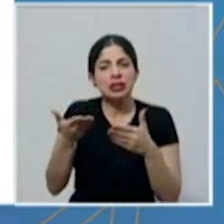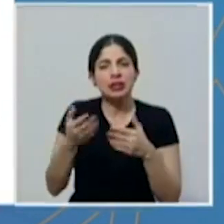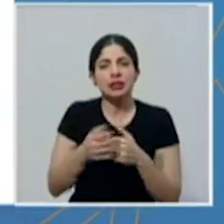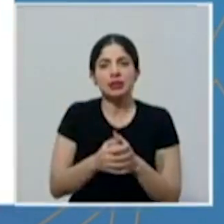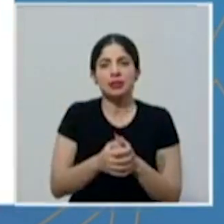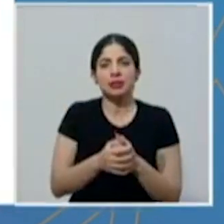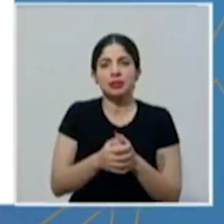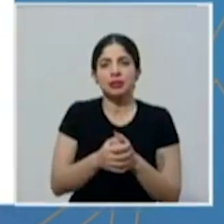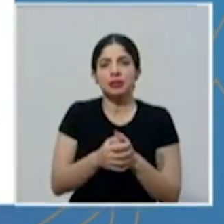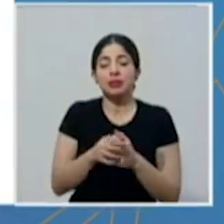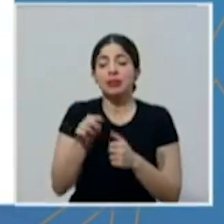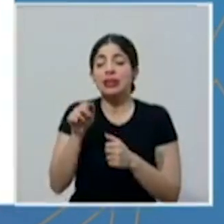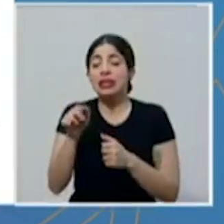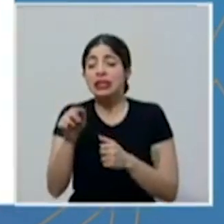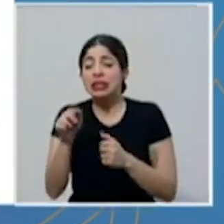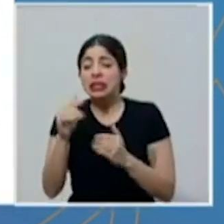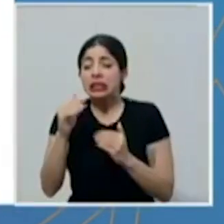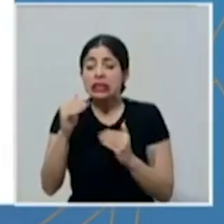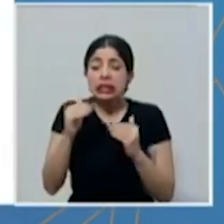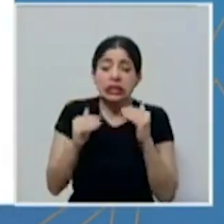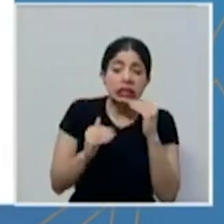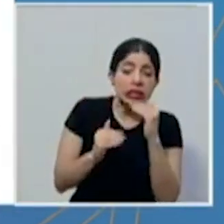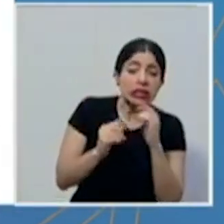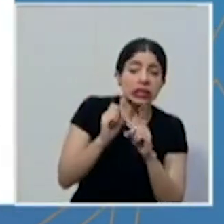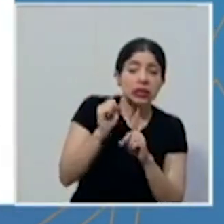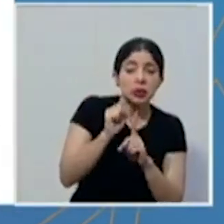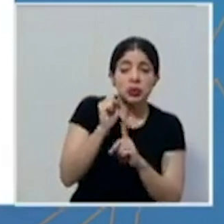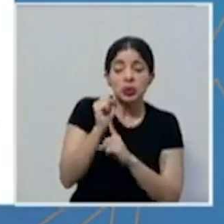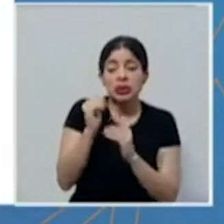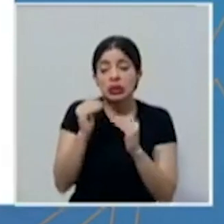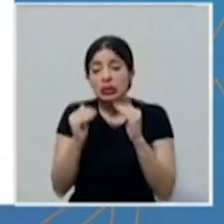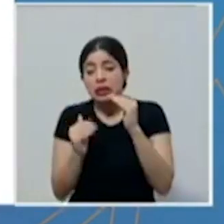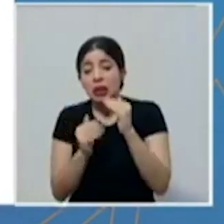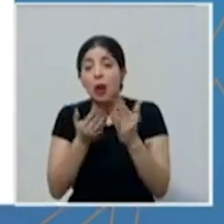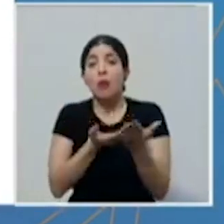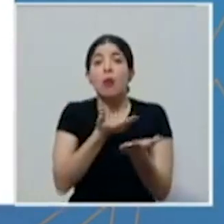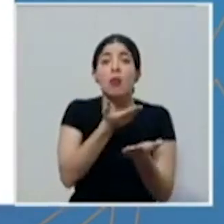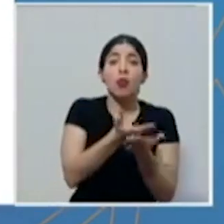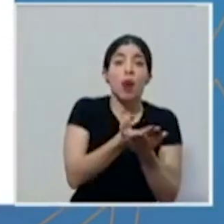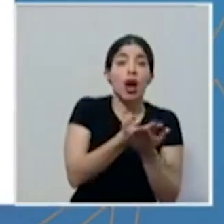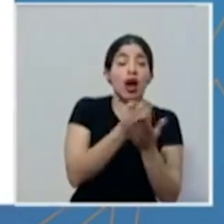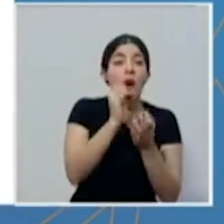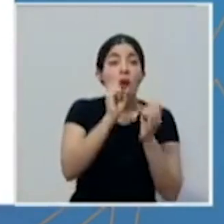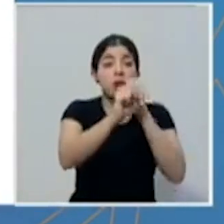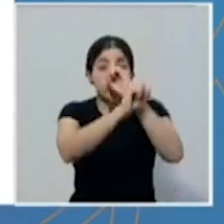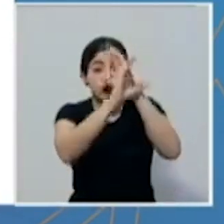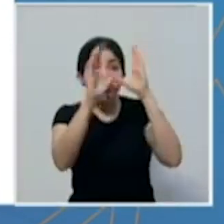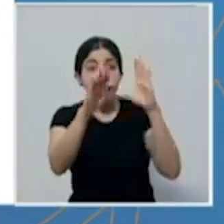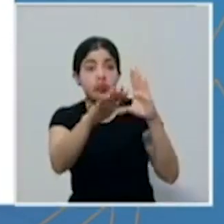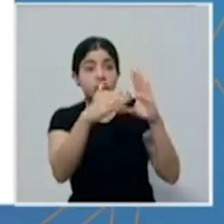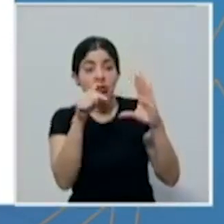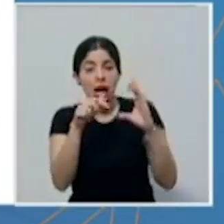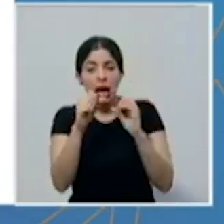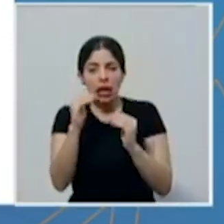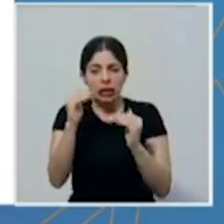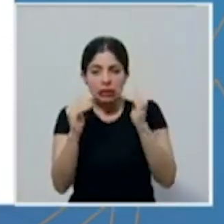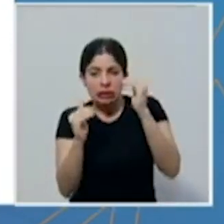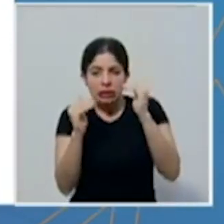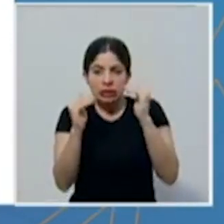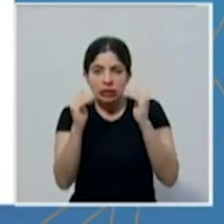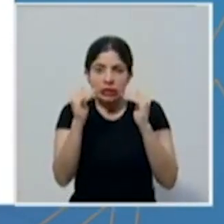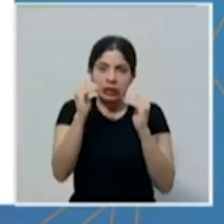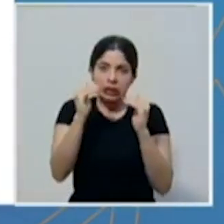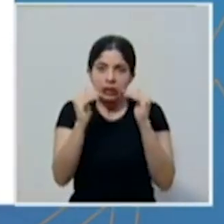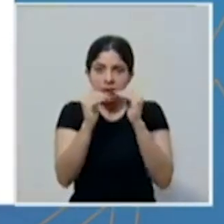brechas que puedan existir en las propuestas o visiones que tenemos como país. Entonces,